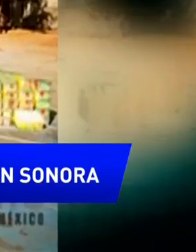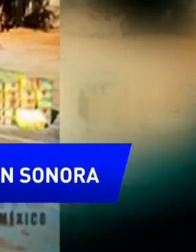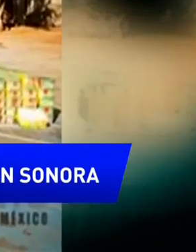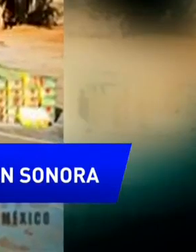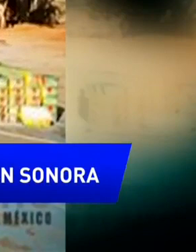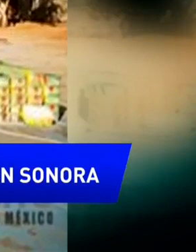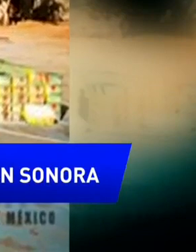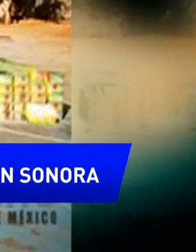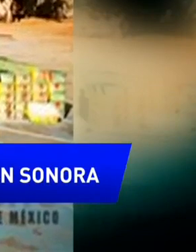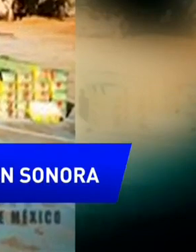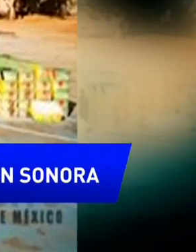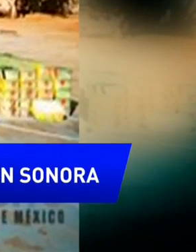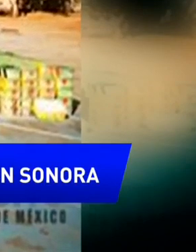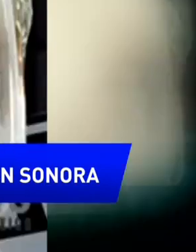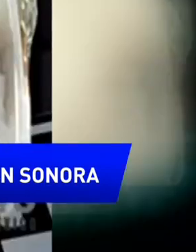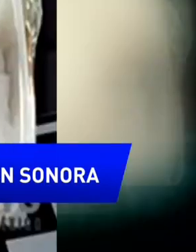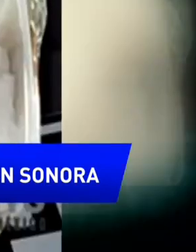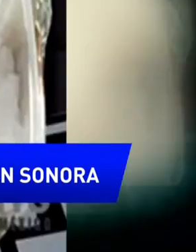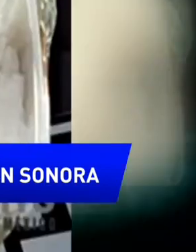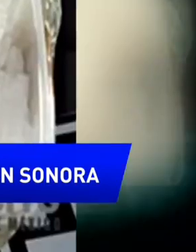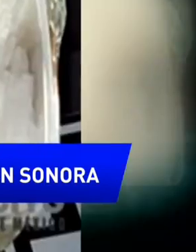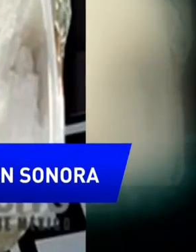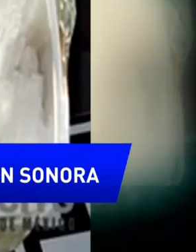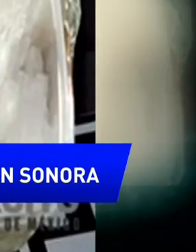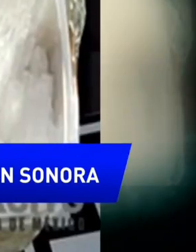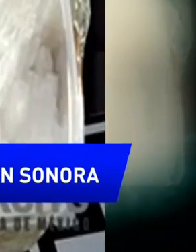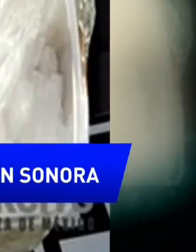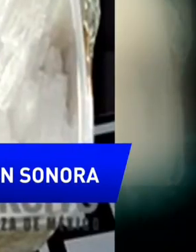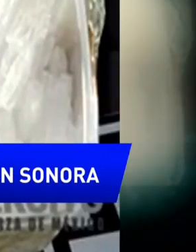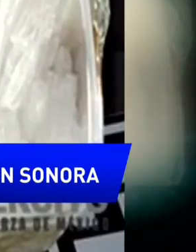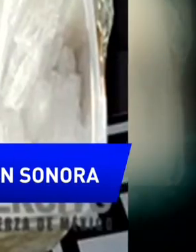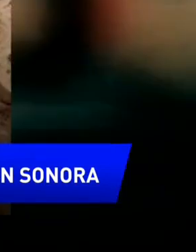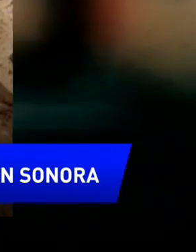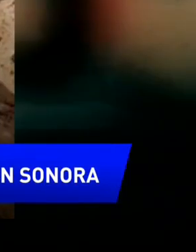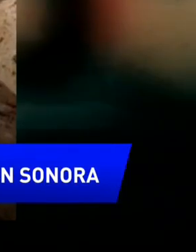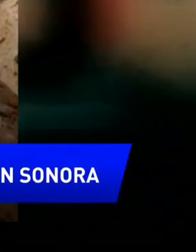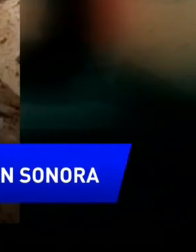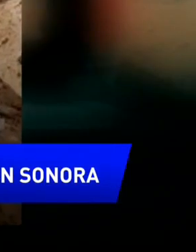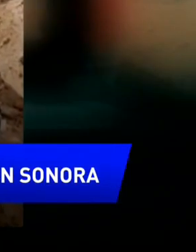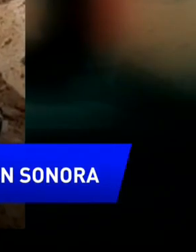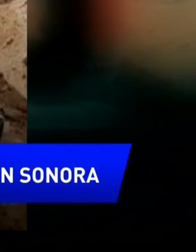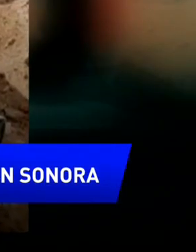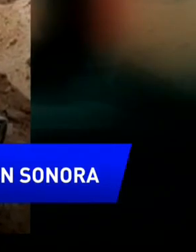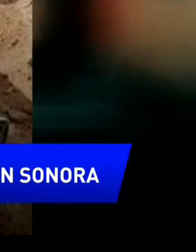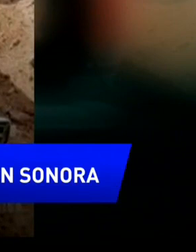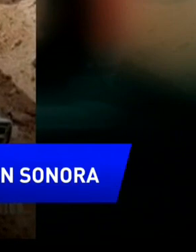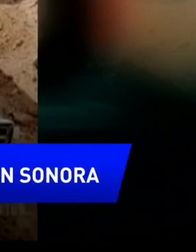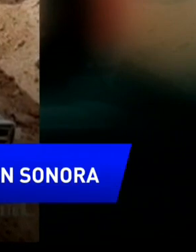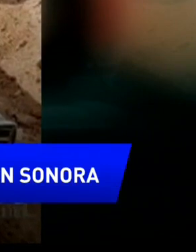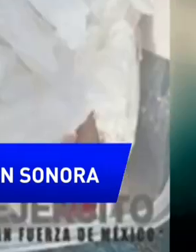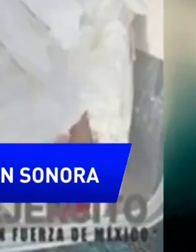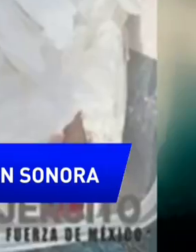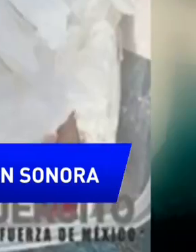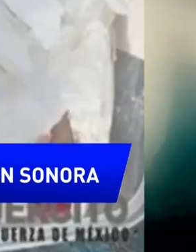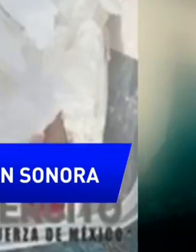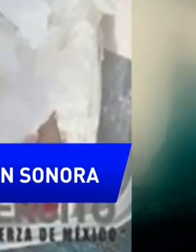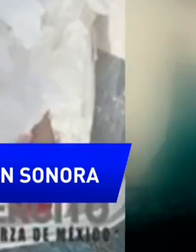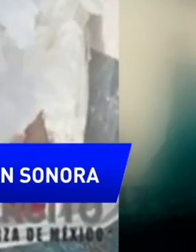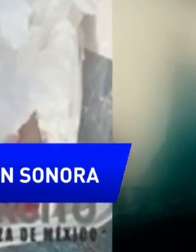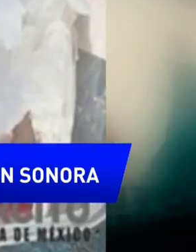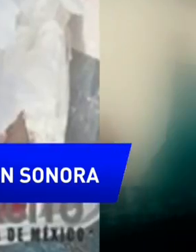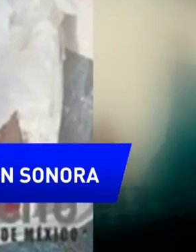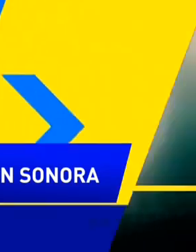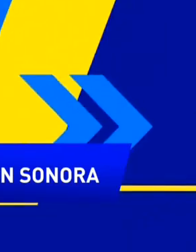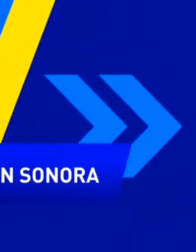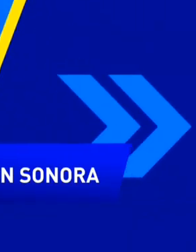metanfetamina y 24.5 kilogramos de posible fentanilo, las cuales tienen un precio estimado de más de 900 millones de pesos en el